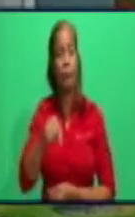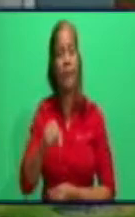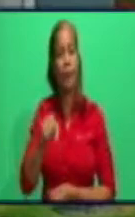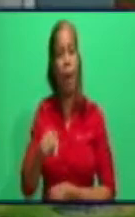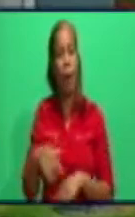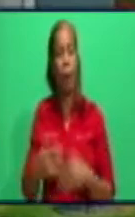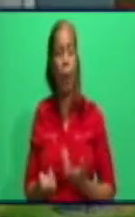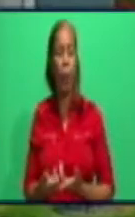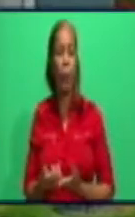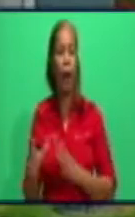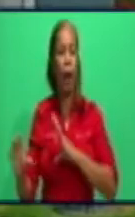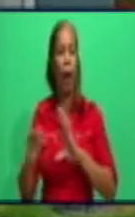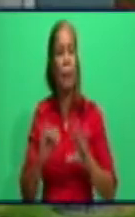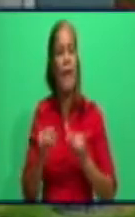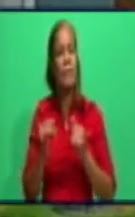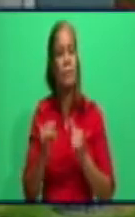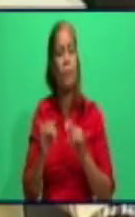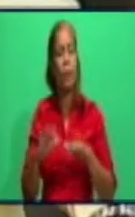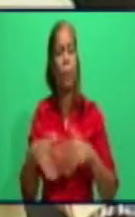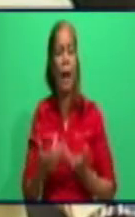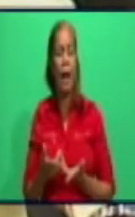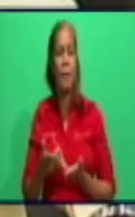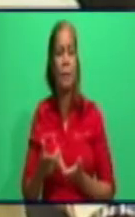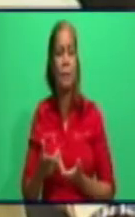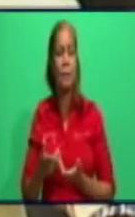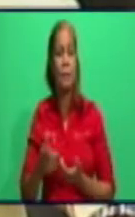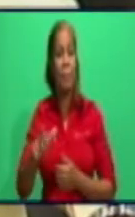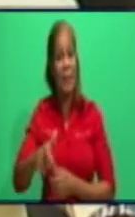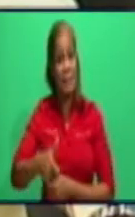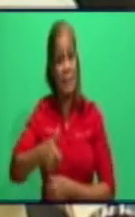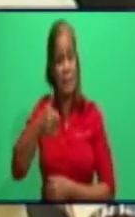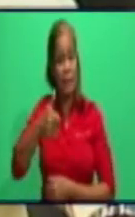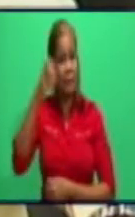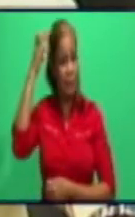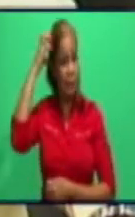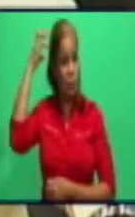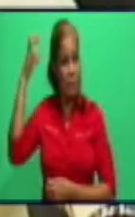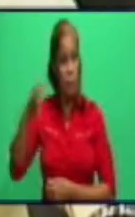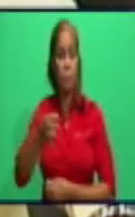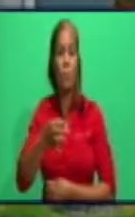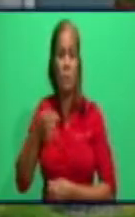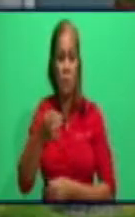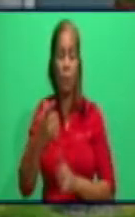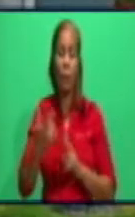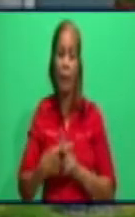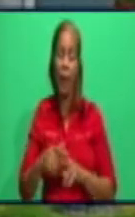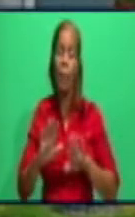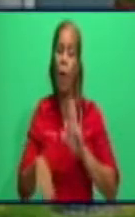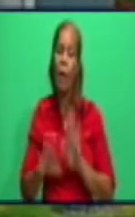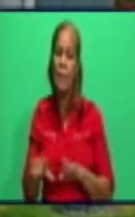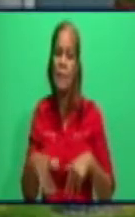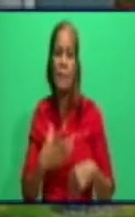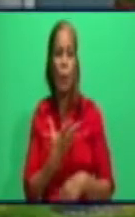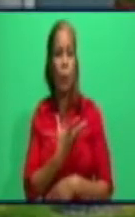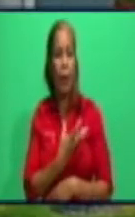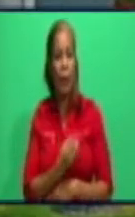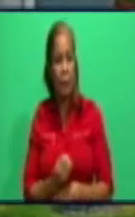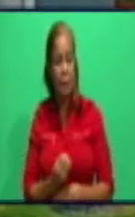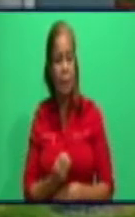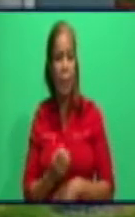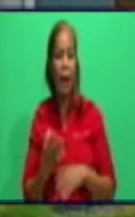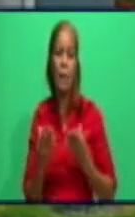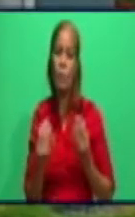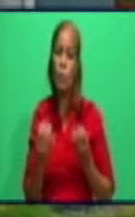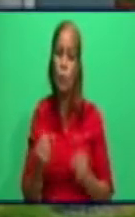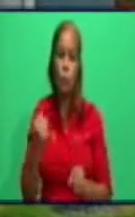Es intendente del municipio de Bayamo y una lástima que en medio de tanto trabajo, en medio de tantas acciones a